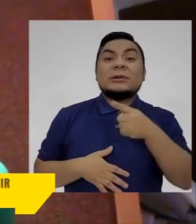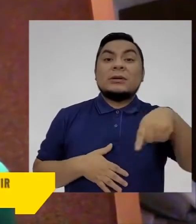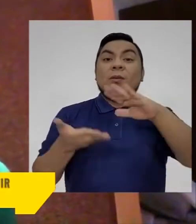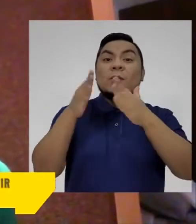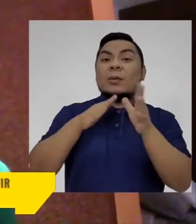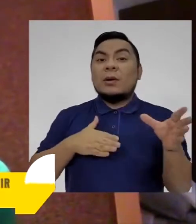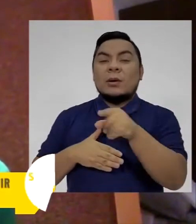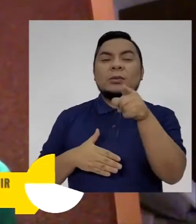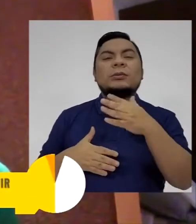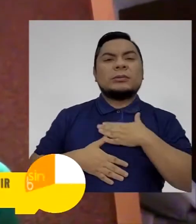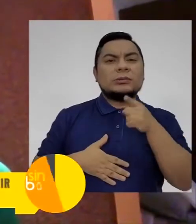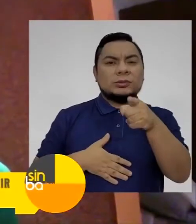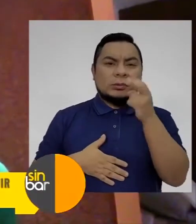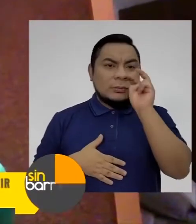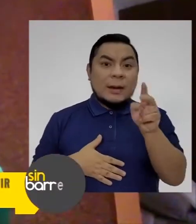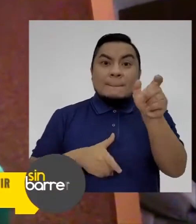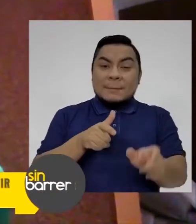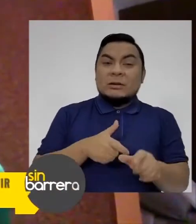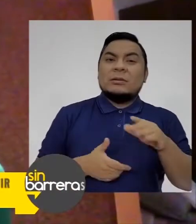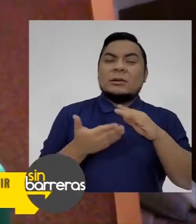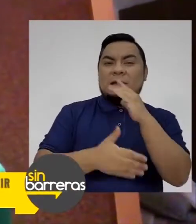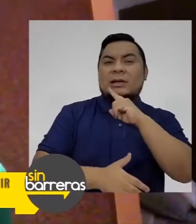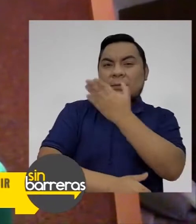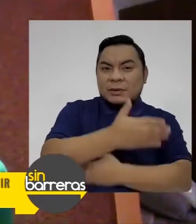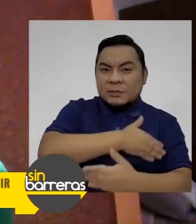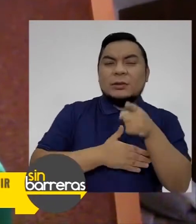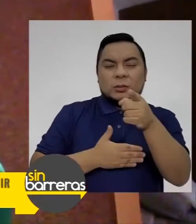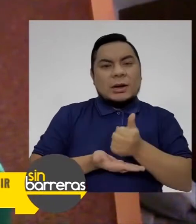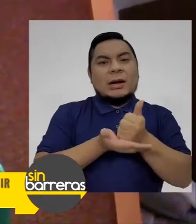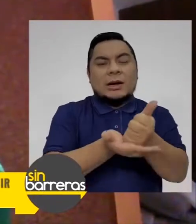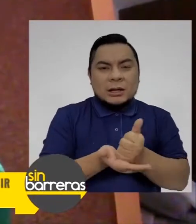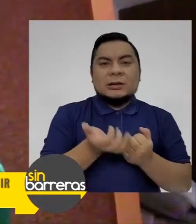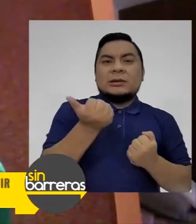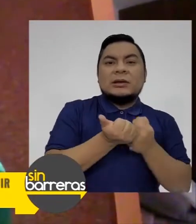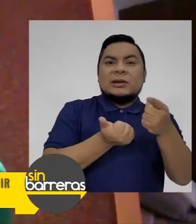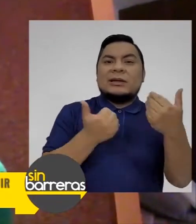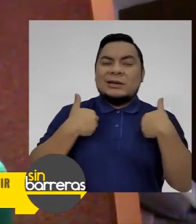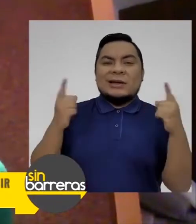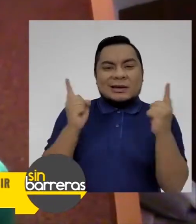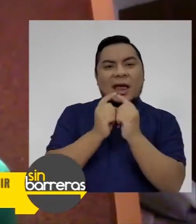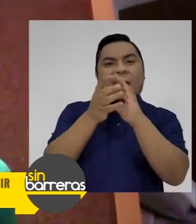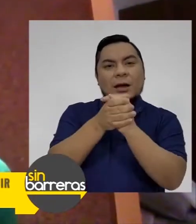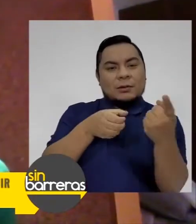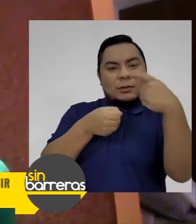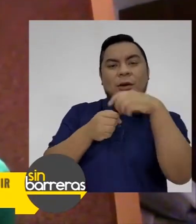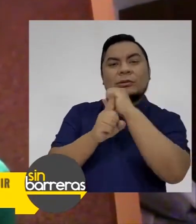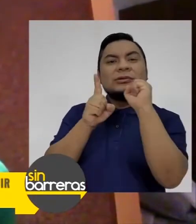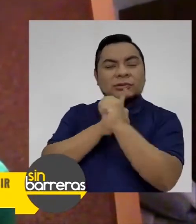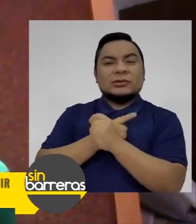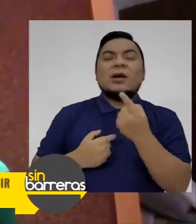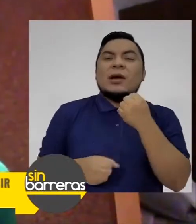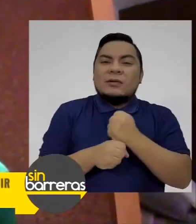comunidad en general, que sean solidarios con las personas que tienen alguna discapacidad, que ellos también quieren tener amigos, ser parte de la sociedad,